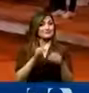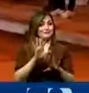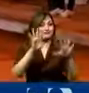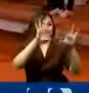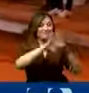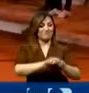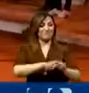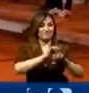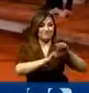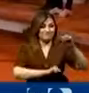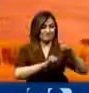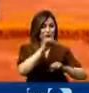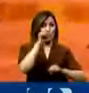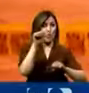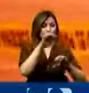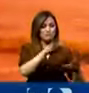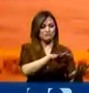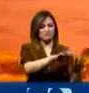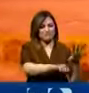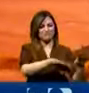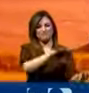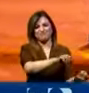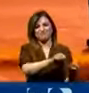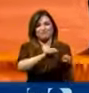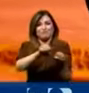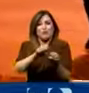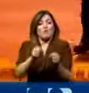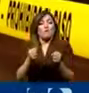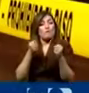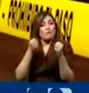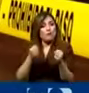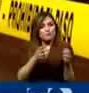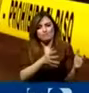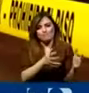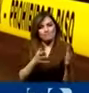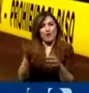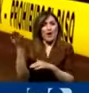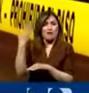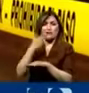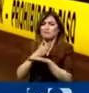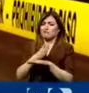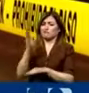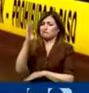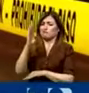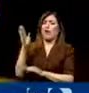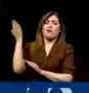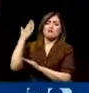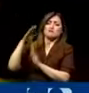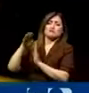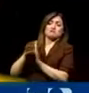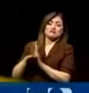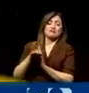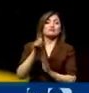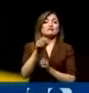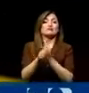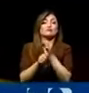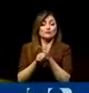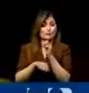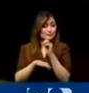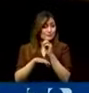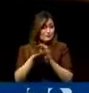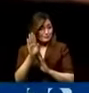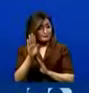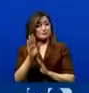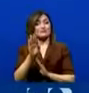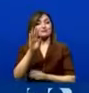deteniendo en cantidades nunca antes vistas en el país. De manera que en este año vamos a superar largamente